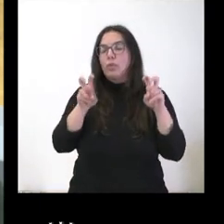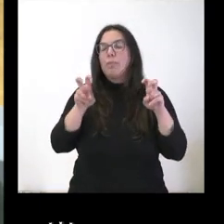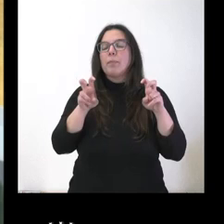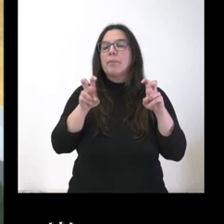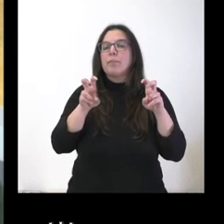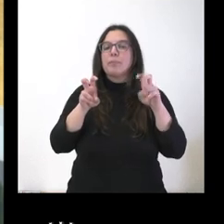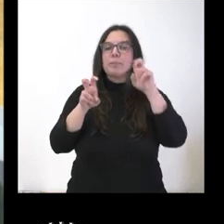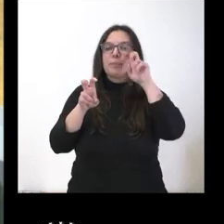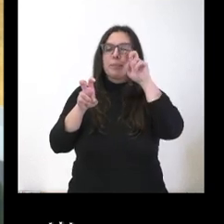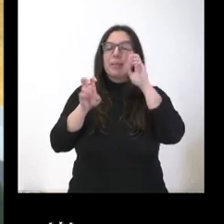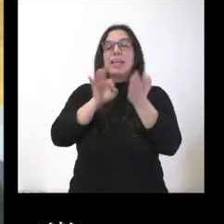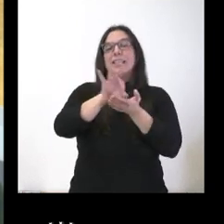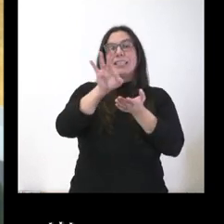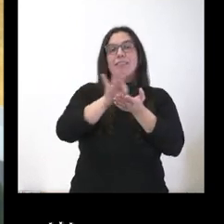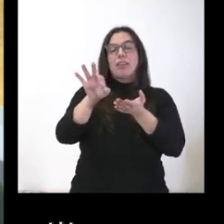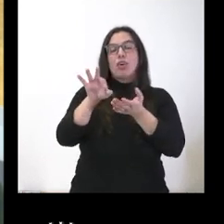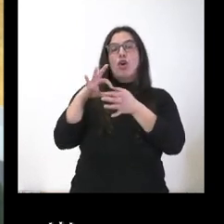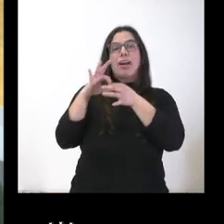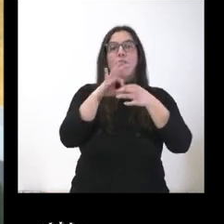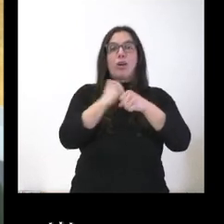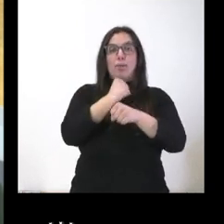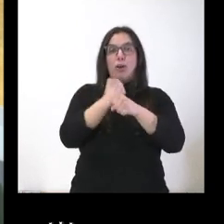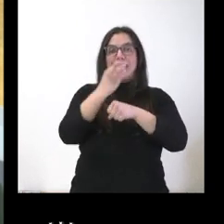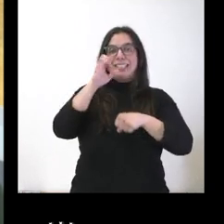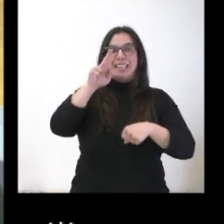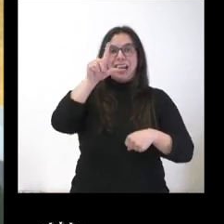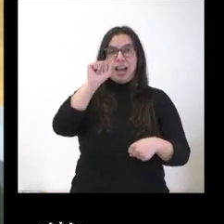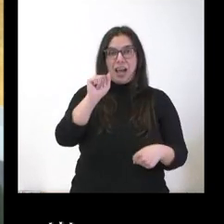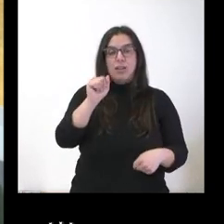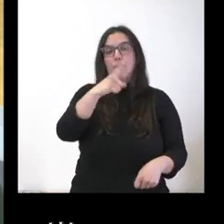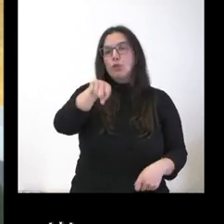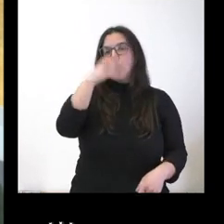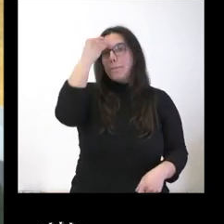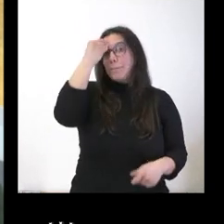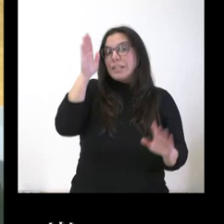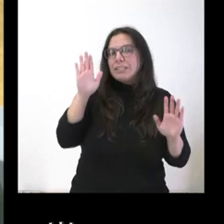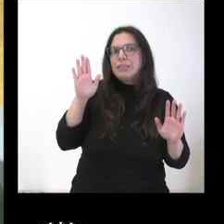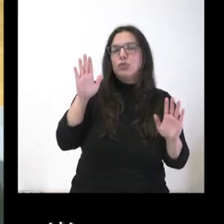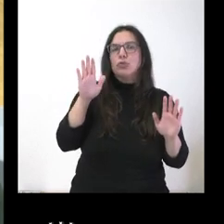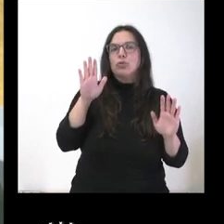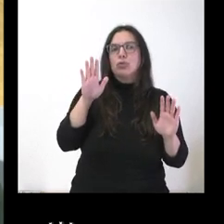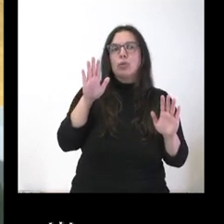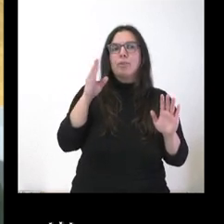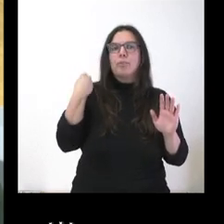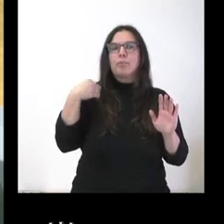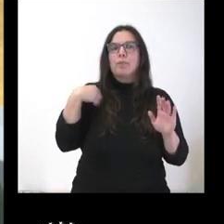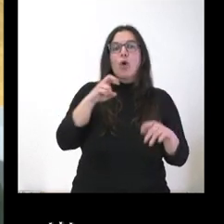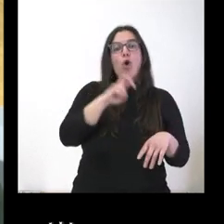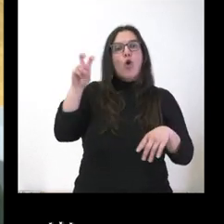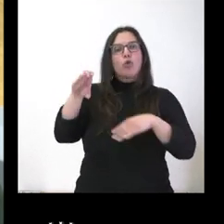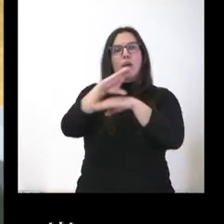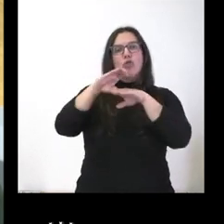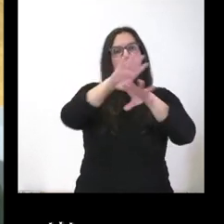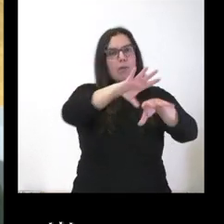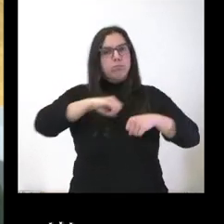el servicio de relaciones laborales, no sé si se están planteando de alguna manera desde otra parte, desde otra consejería o